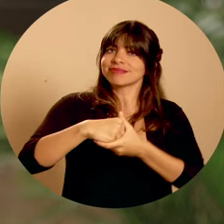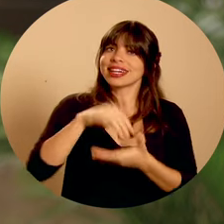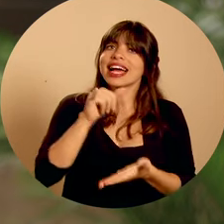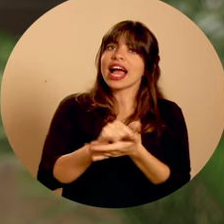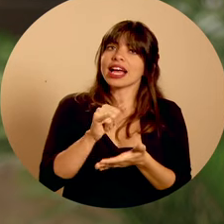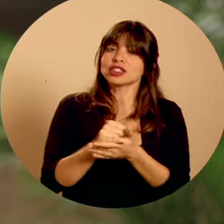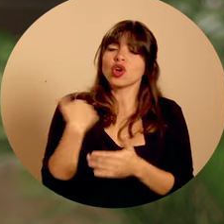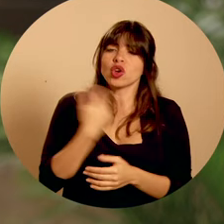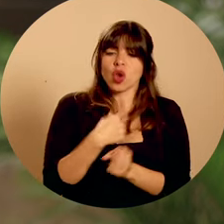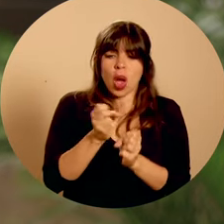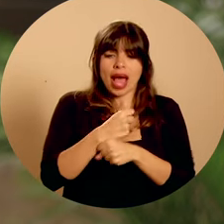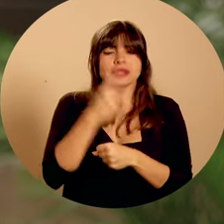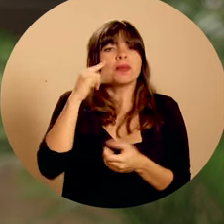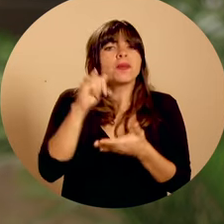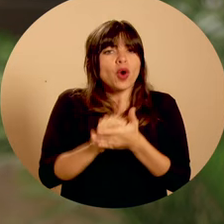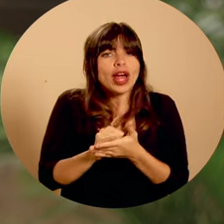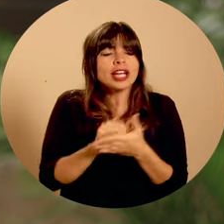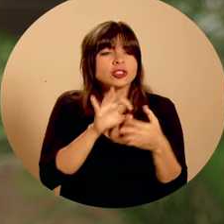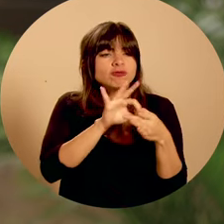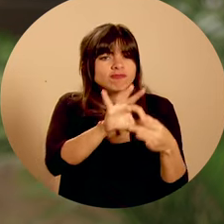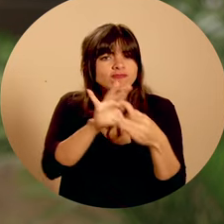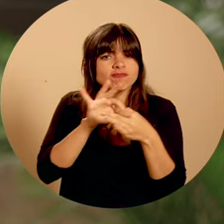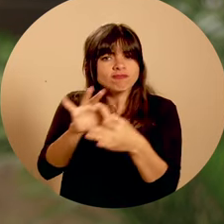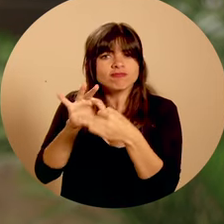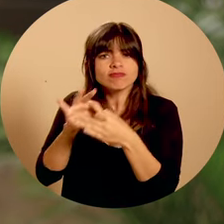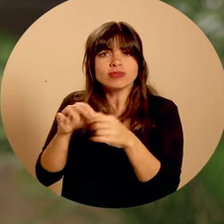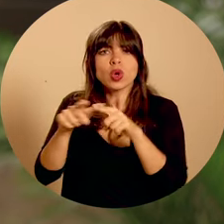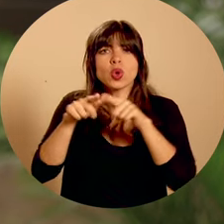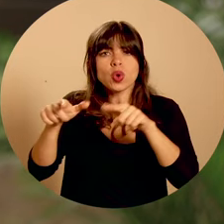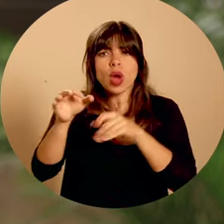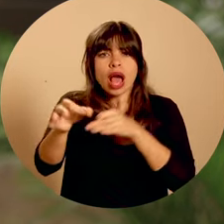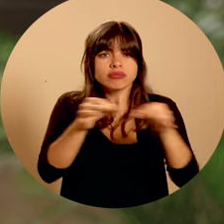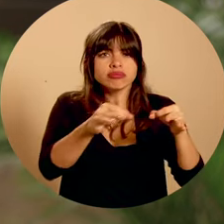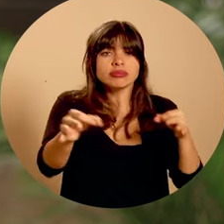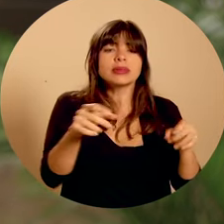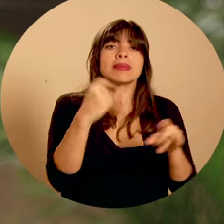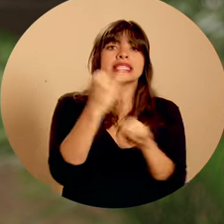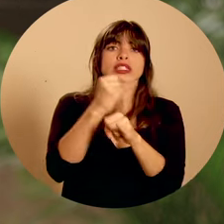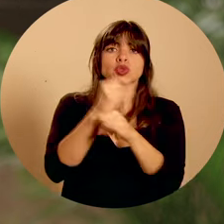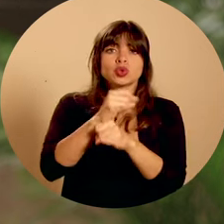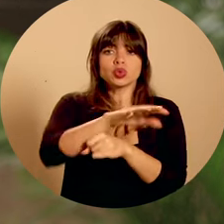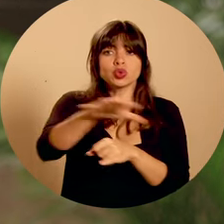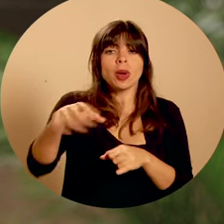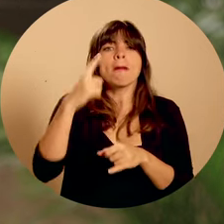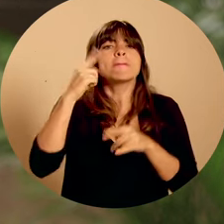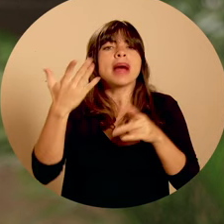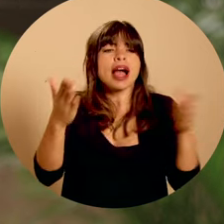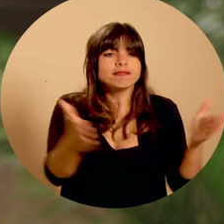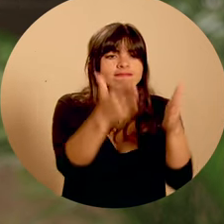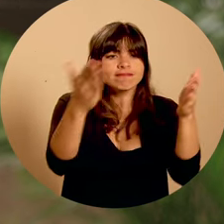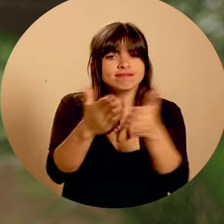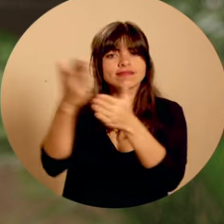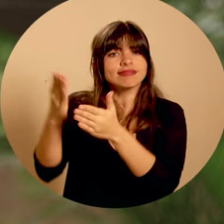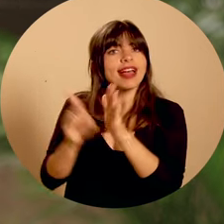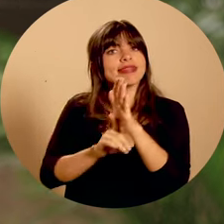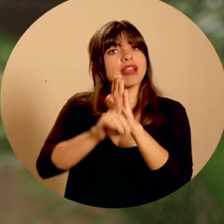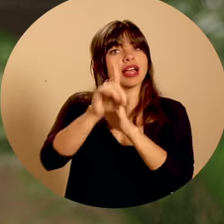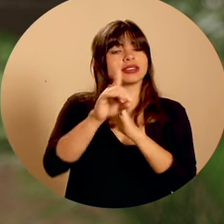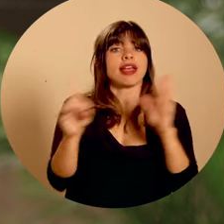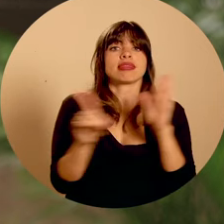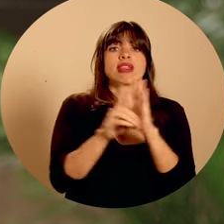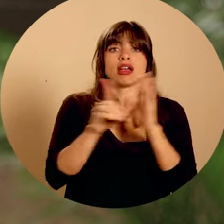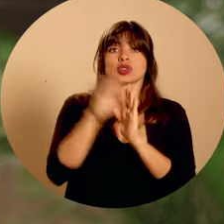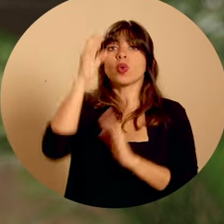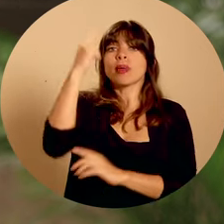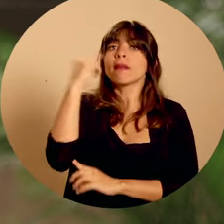parte de esto y lo hacemos por eso articulando esfuerzos con los grupos locales y el tejido institucional en la región, para potenciar el desarrollo y los